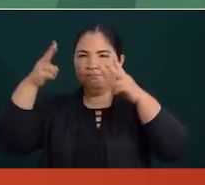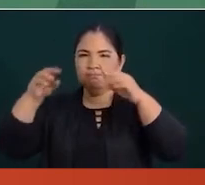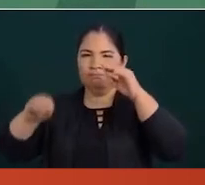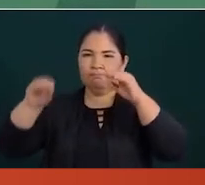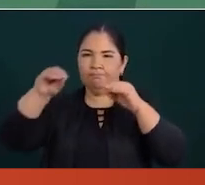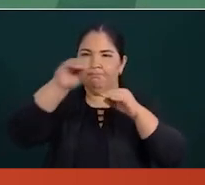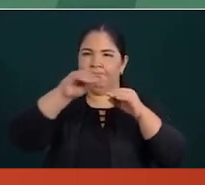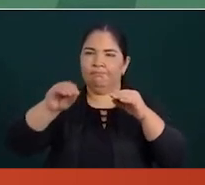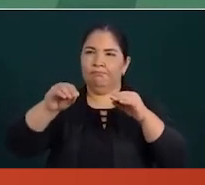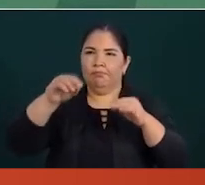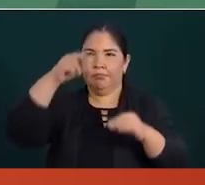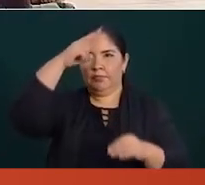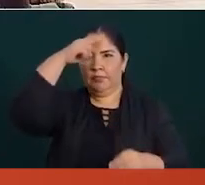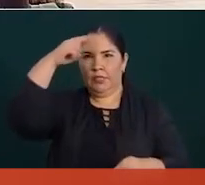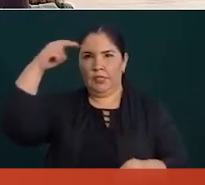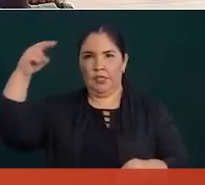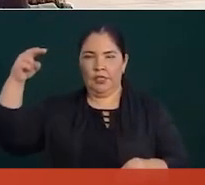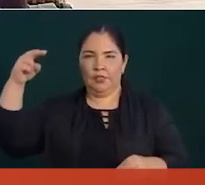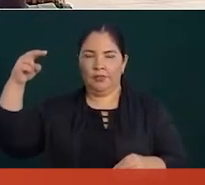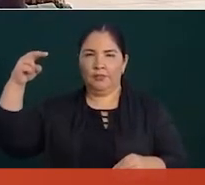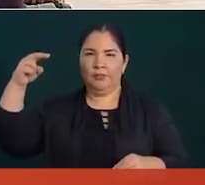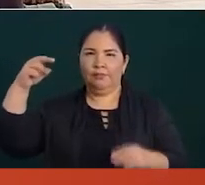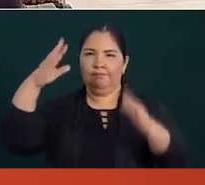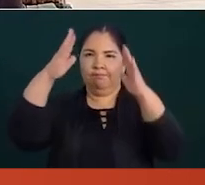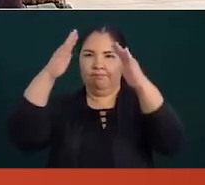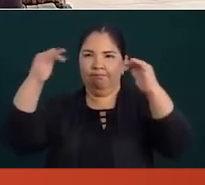caminos en Nayarit, en la sierra